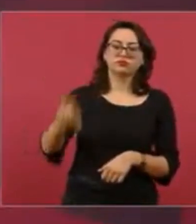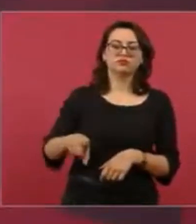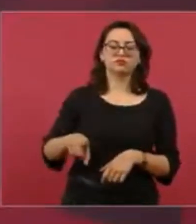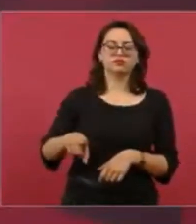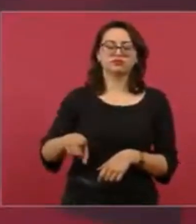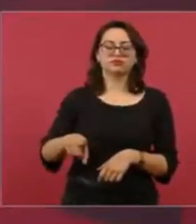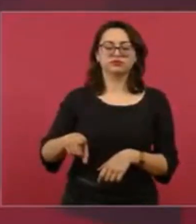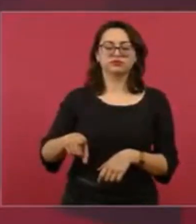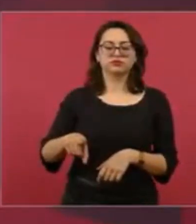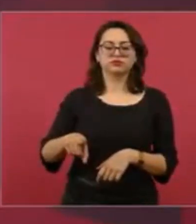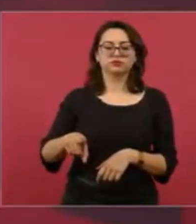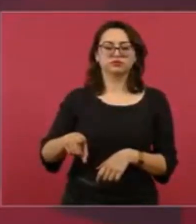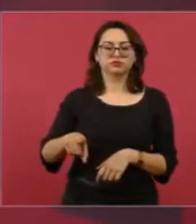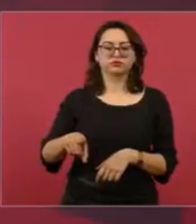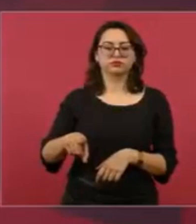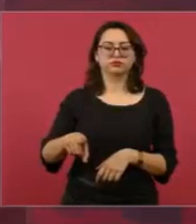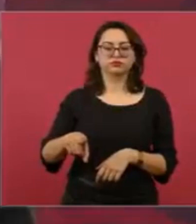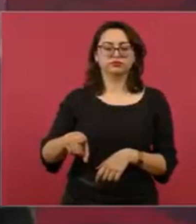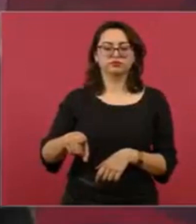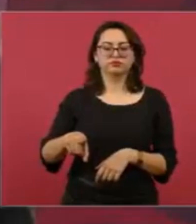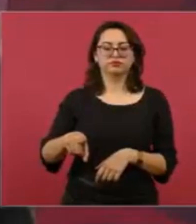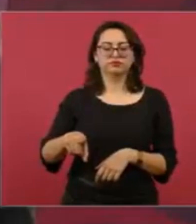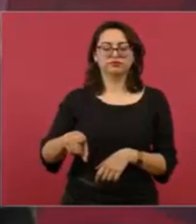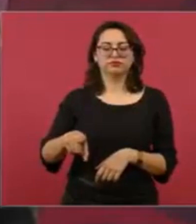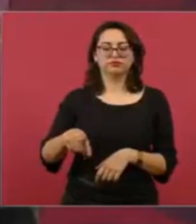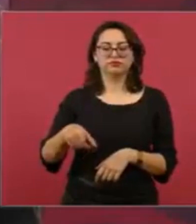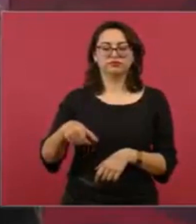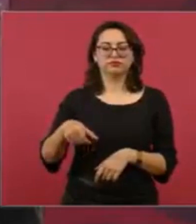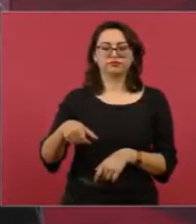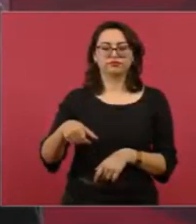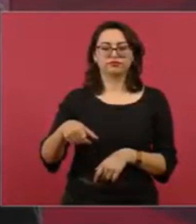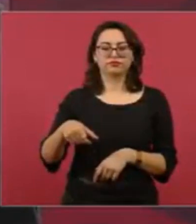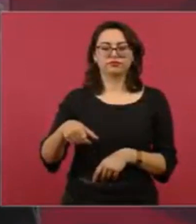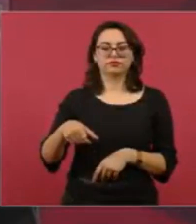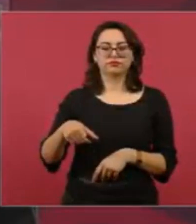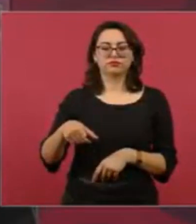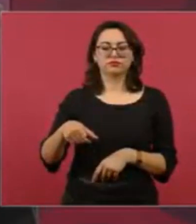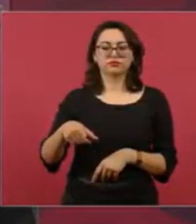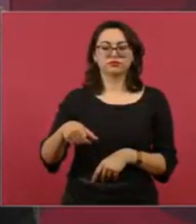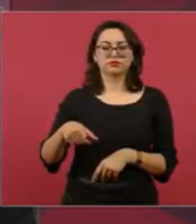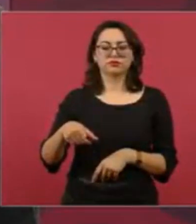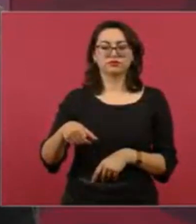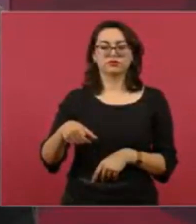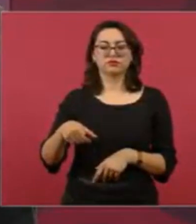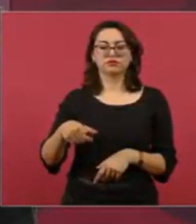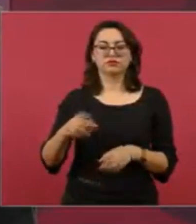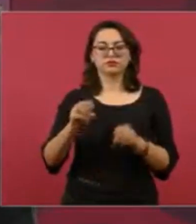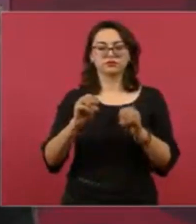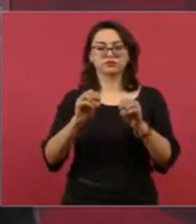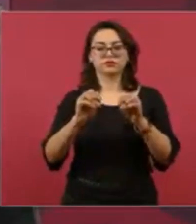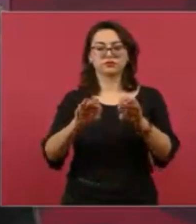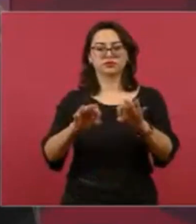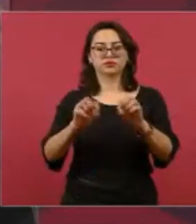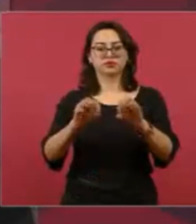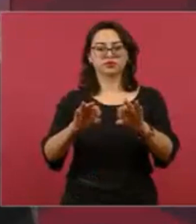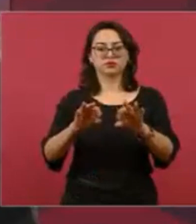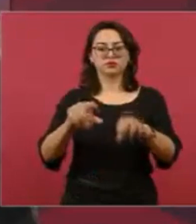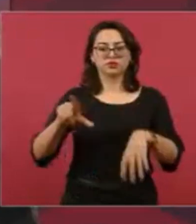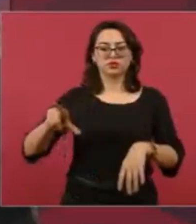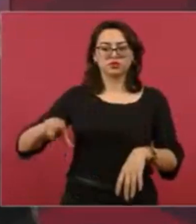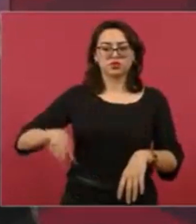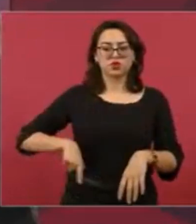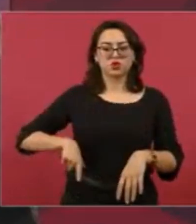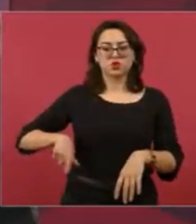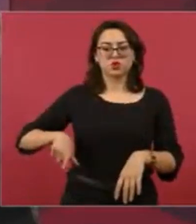que catearan una oficina del gobierno del estado,